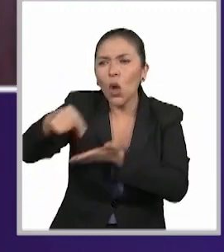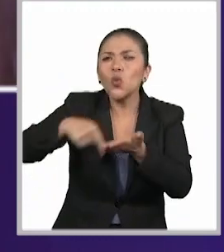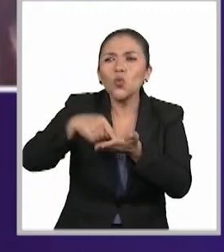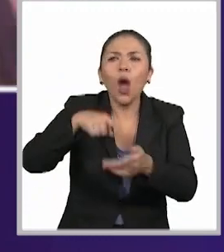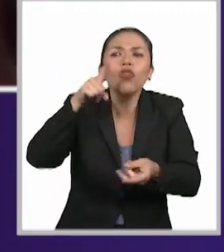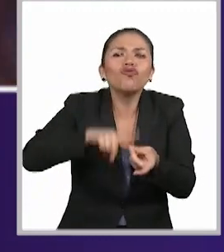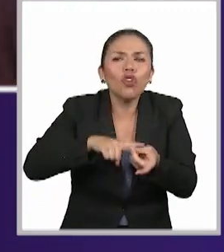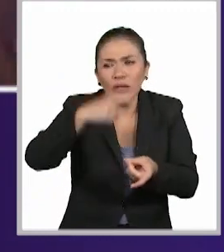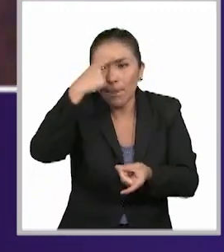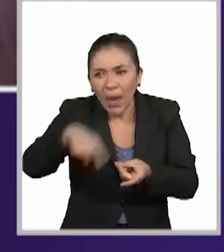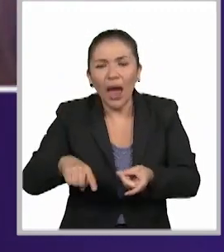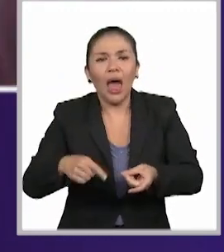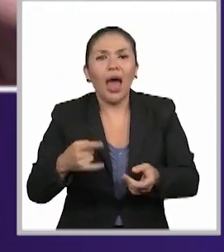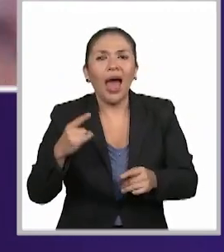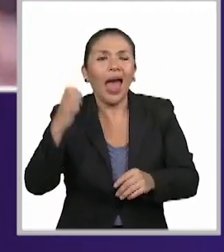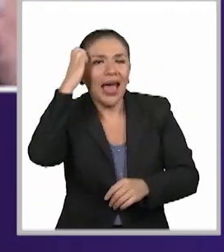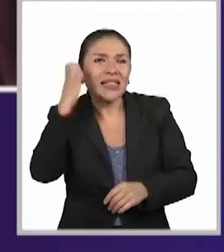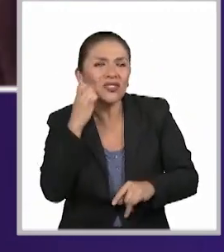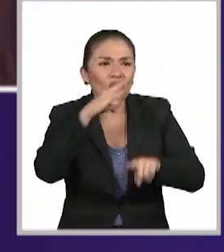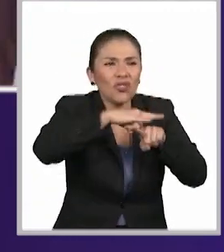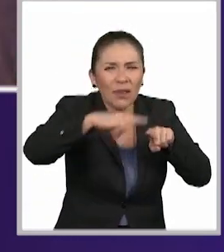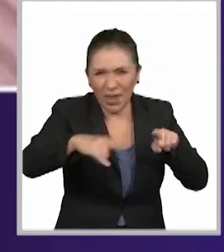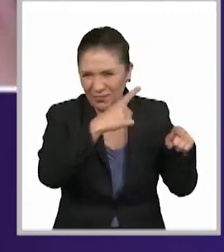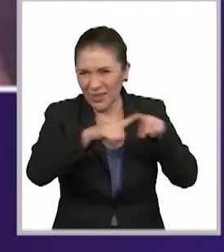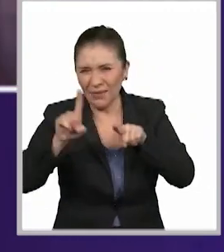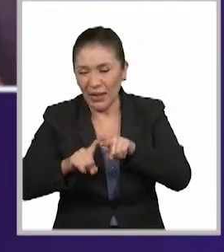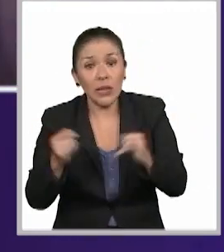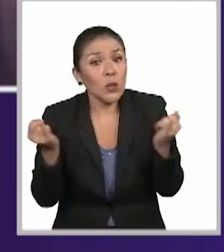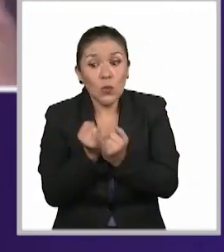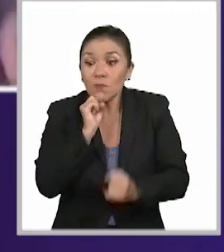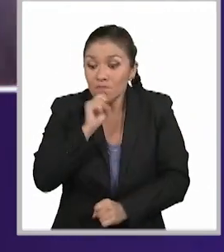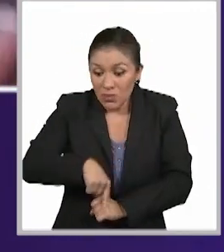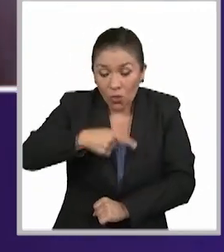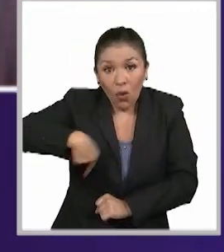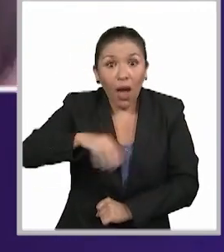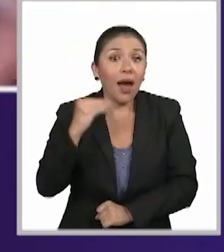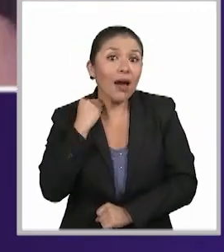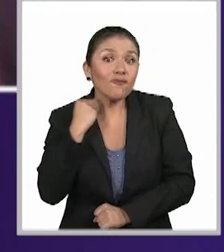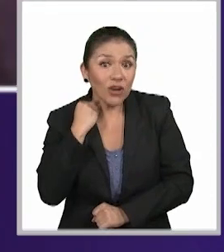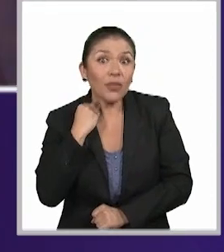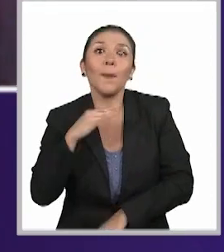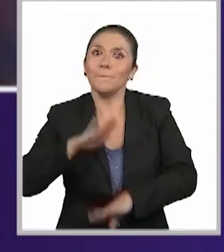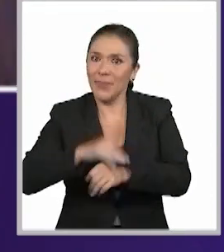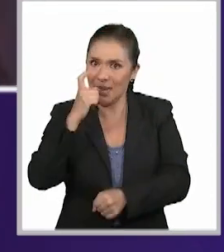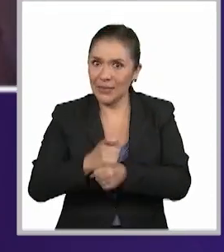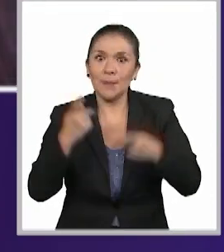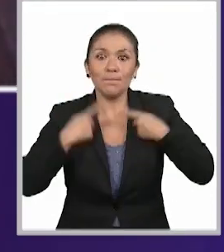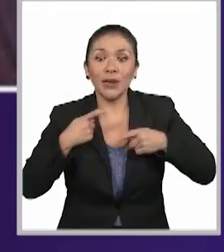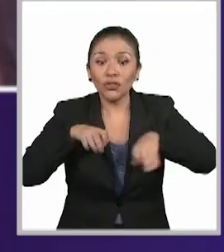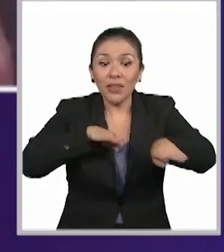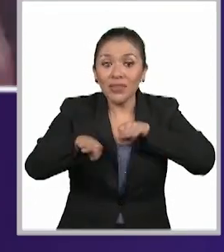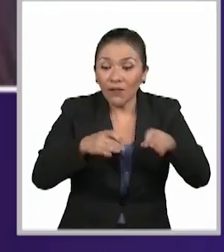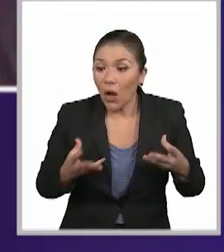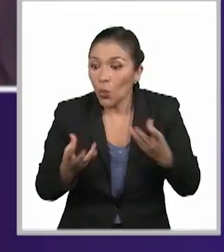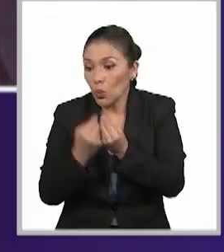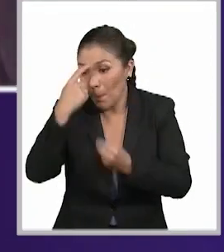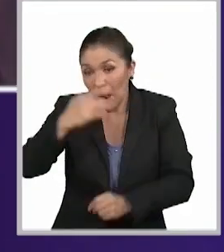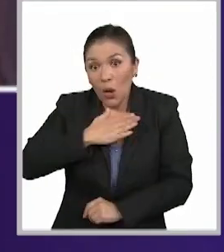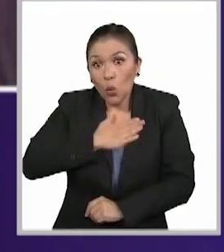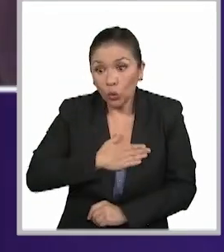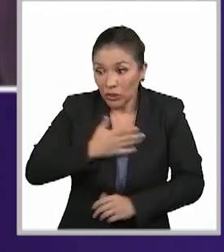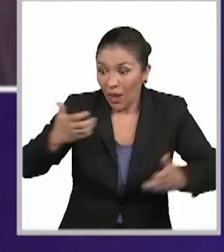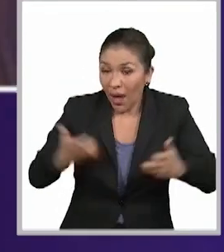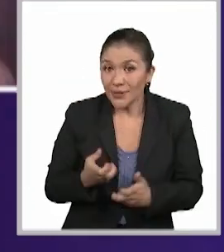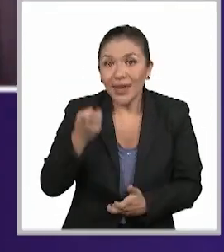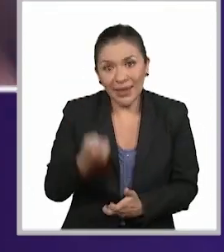tienen que estar localizados los lugares de estacionamiento preferentes, pues nosotros como abogados y abogadas, y sobre todo como personas que trabajamos en la